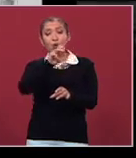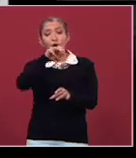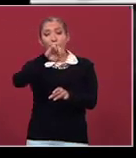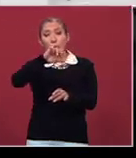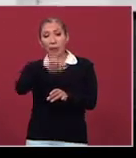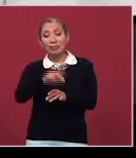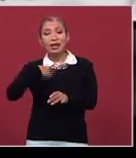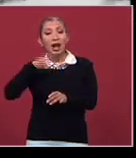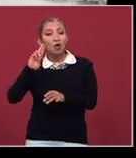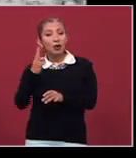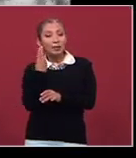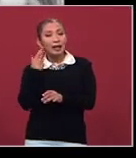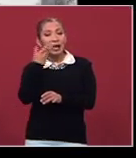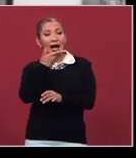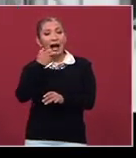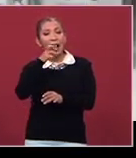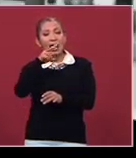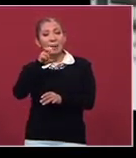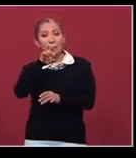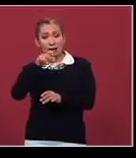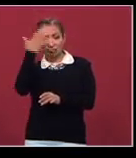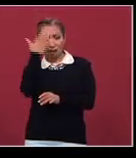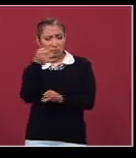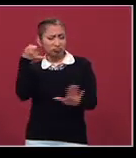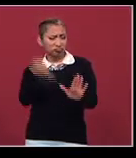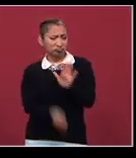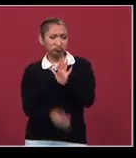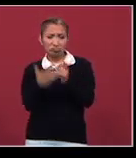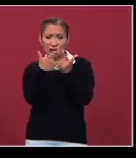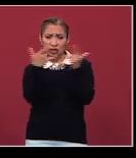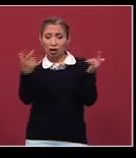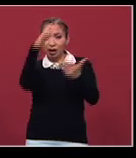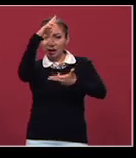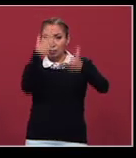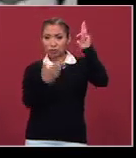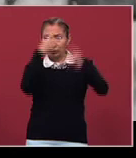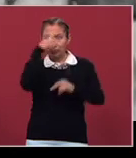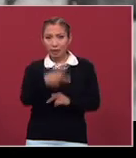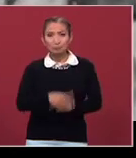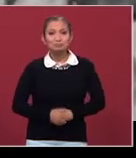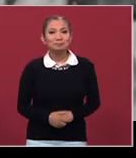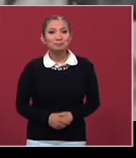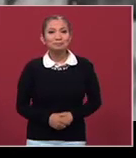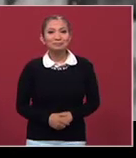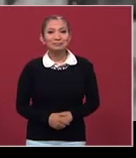Jr. de la Universidad de Harvard, especialista en la Revolución Mexicana.